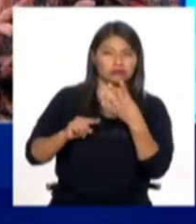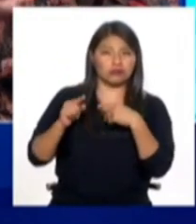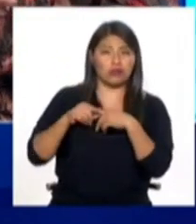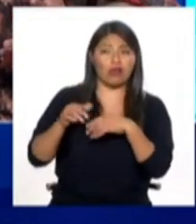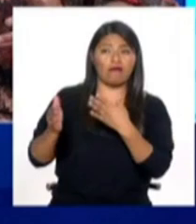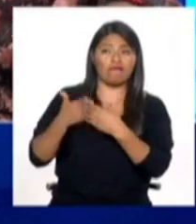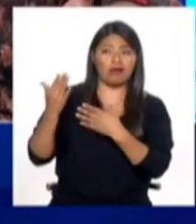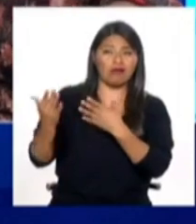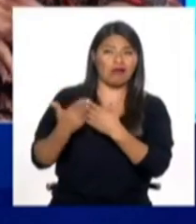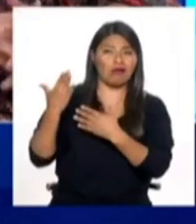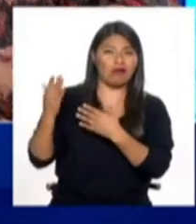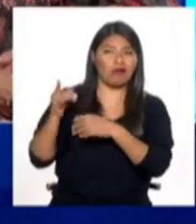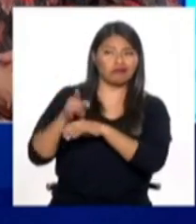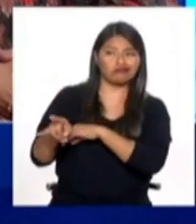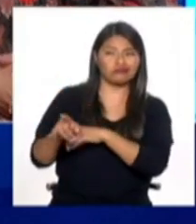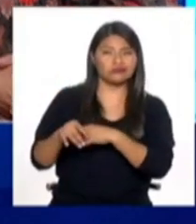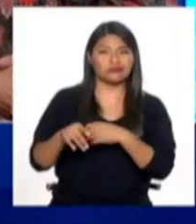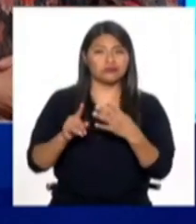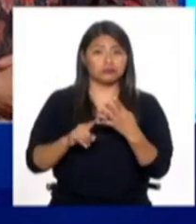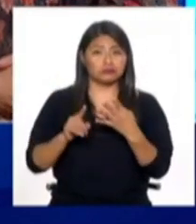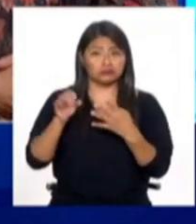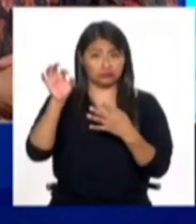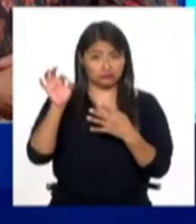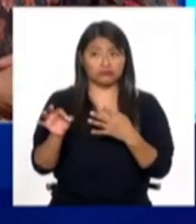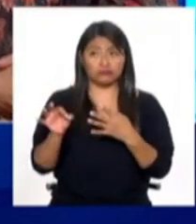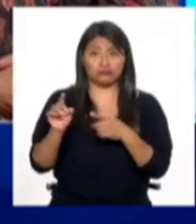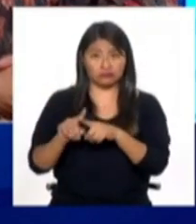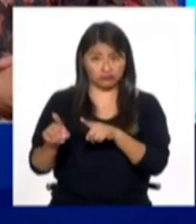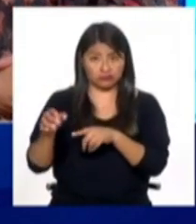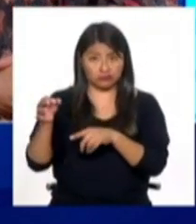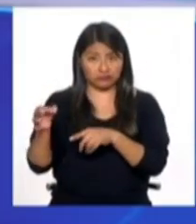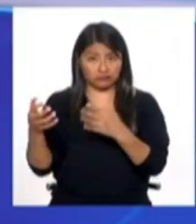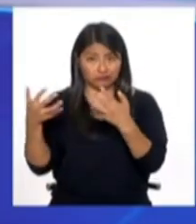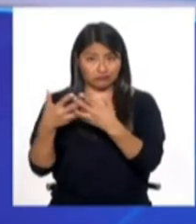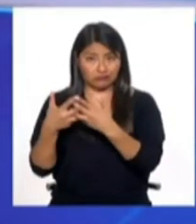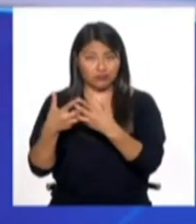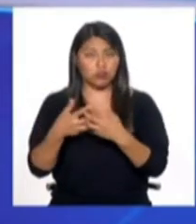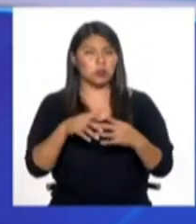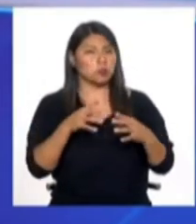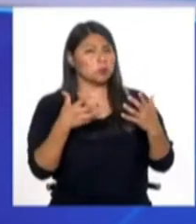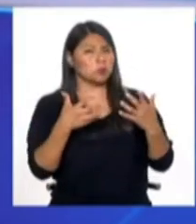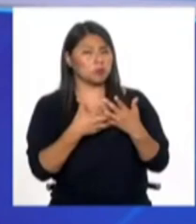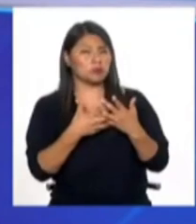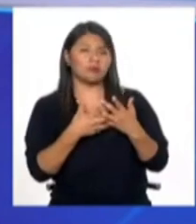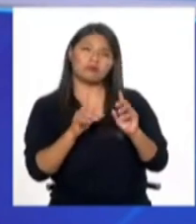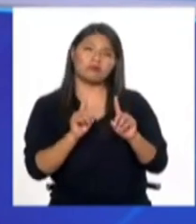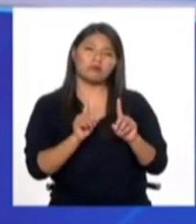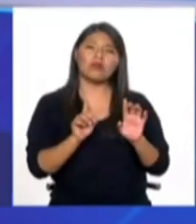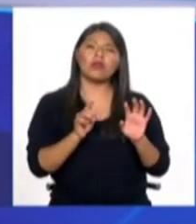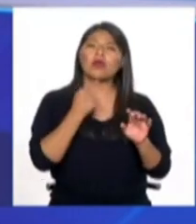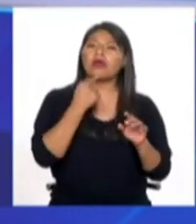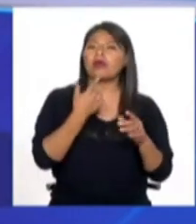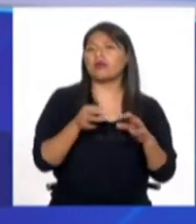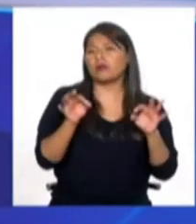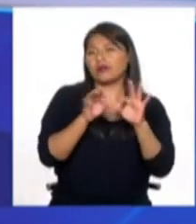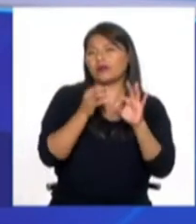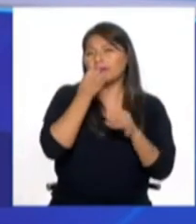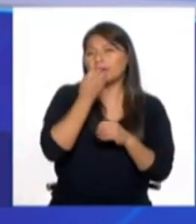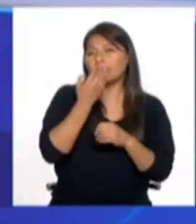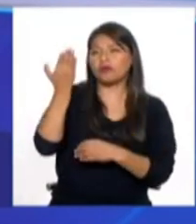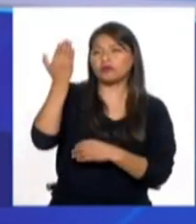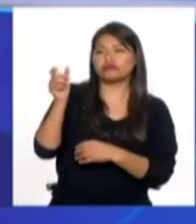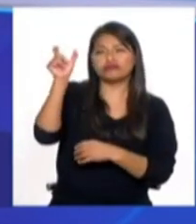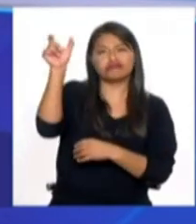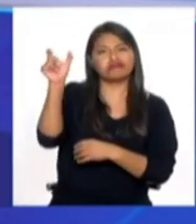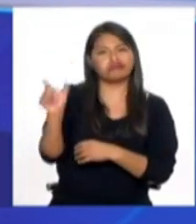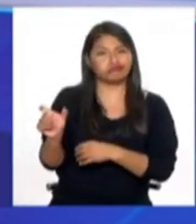engañar, y que no necesariamente es así, ¿no es cierto? Sí, yo creo que es importante ver, además de este hecho individual, por qué